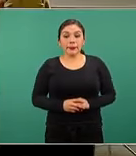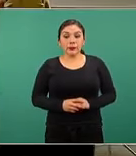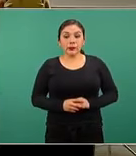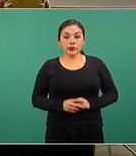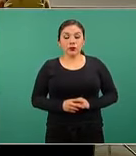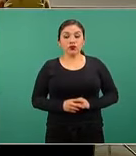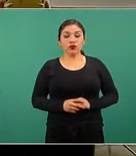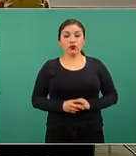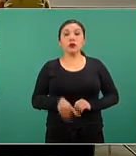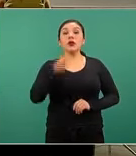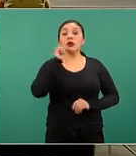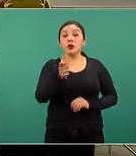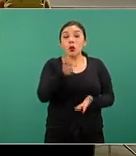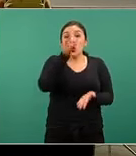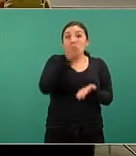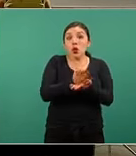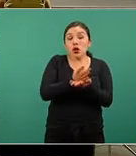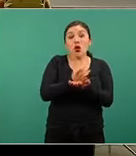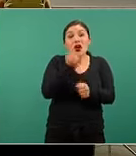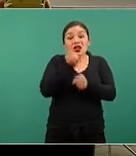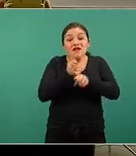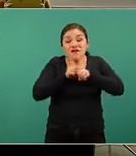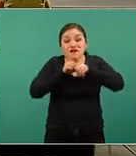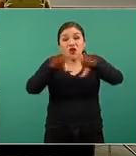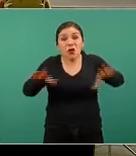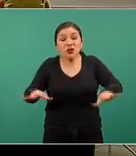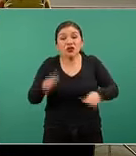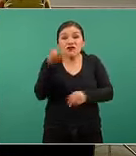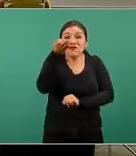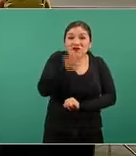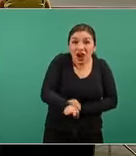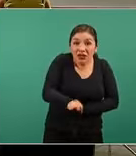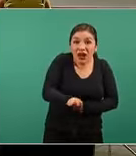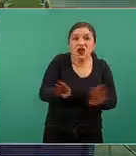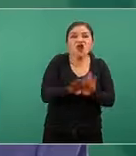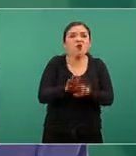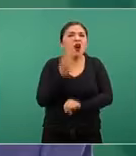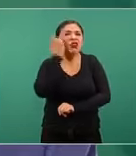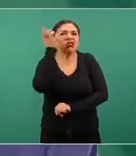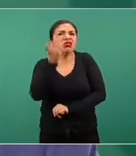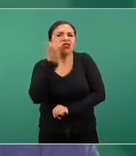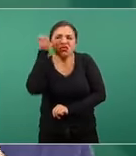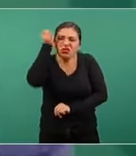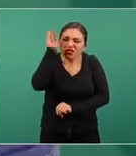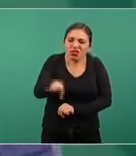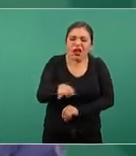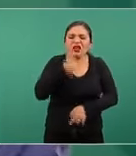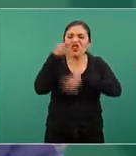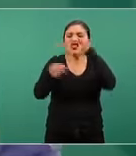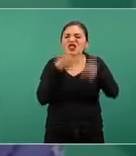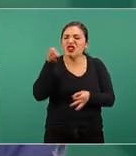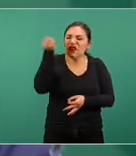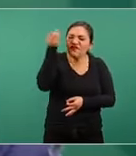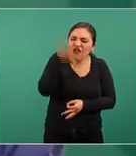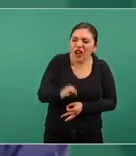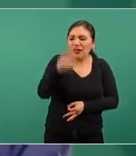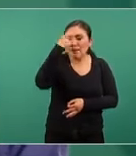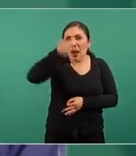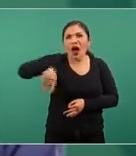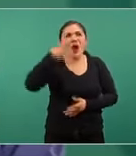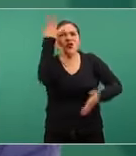solamente la infodemia la intención deliberada de confundir o de hacer noticias